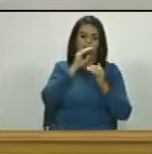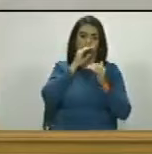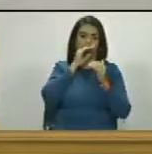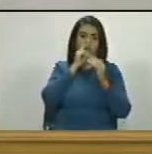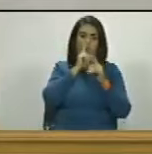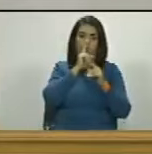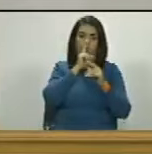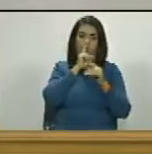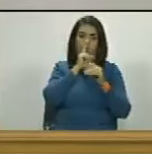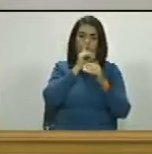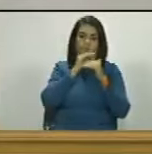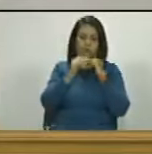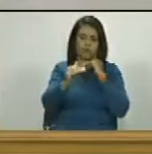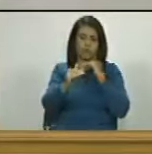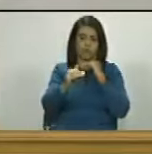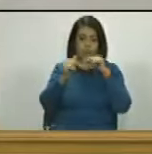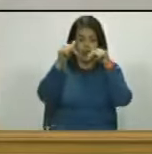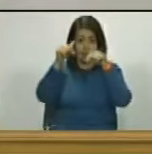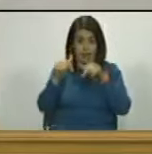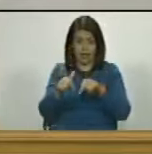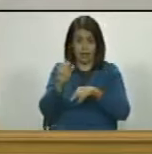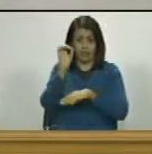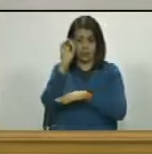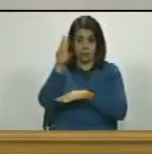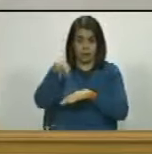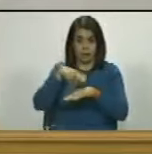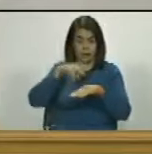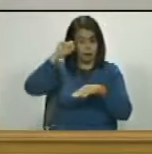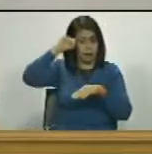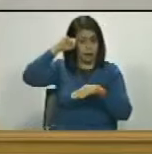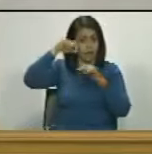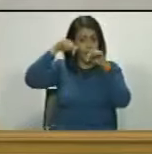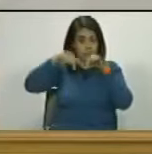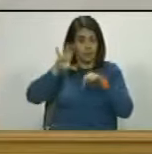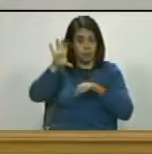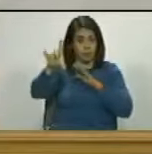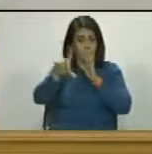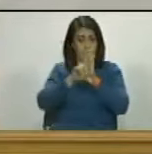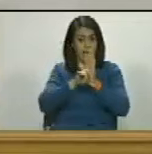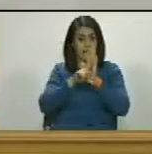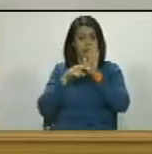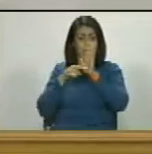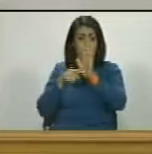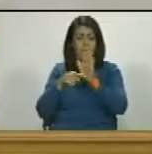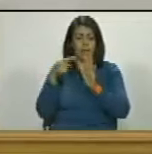no bueno entonces esta asamblea nacional tiene que recordarle que en este país hay leyes